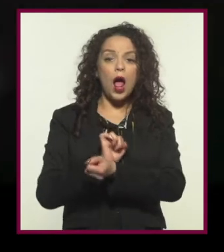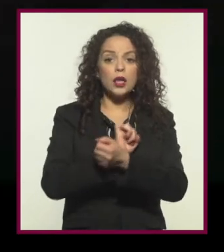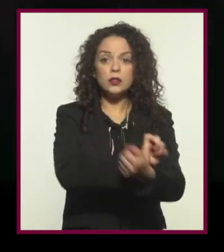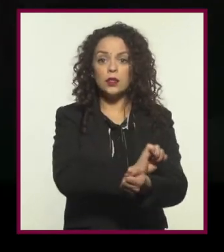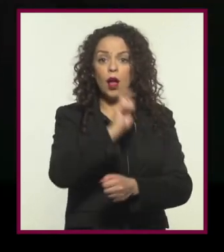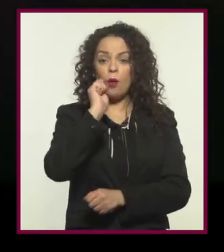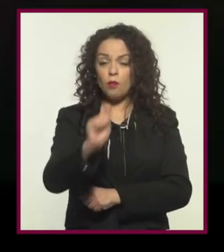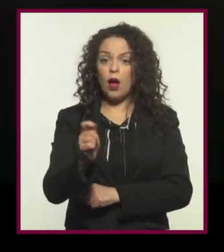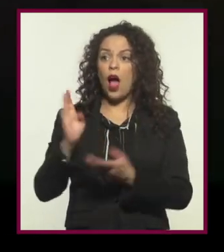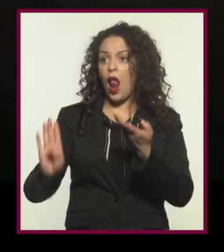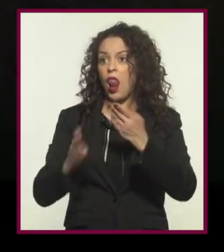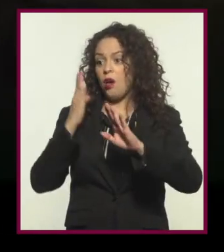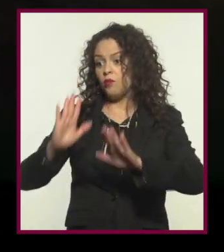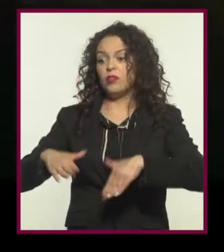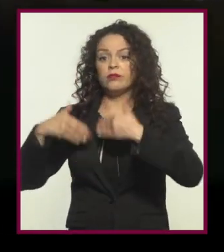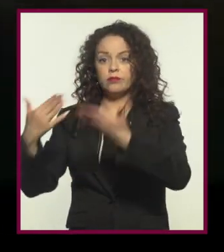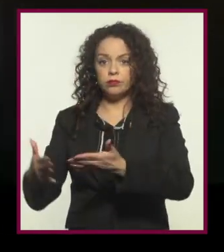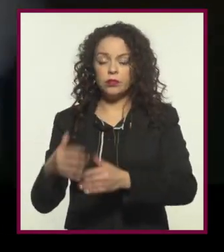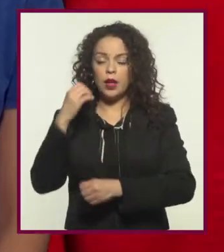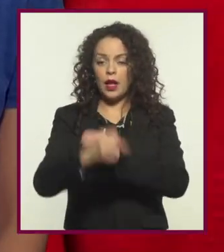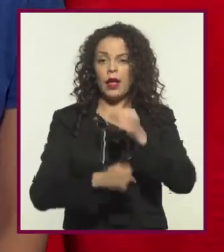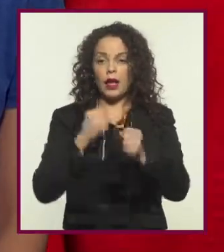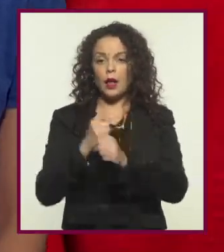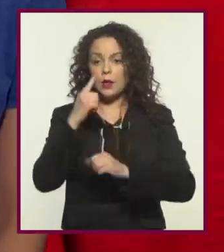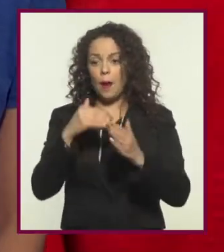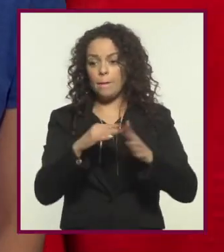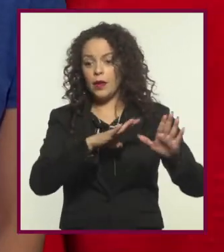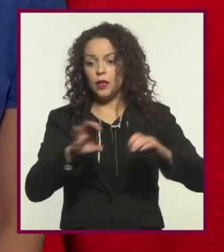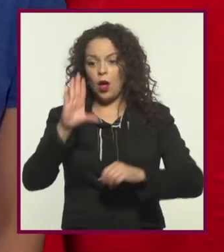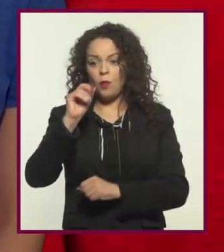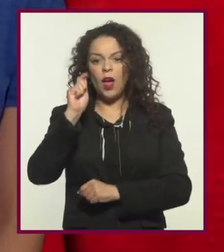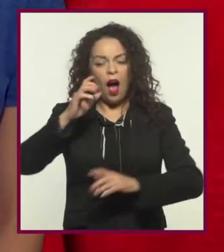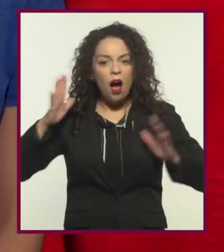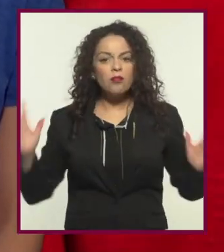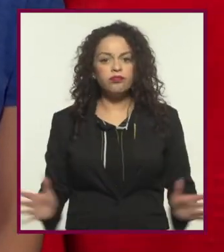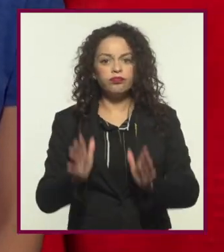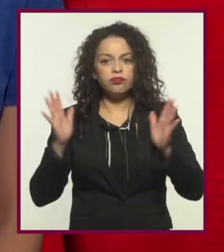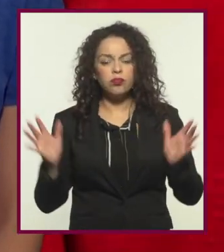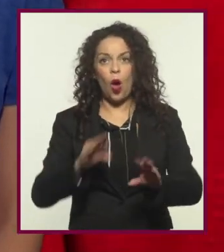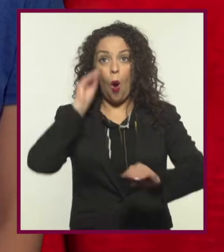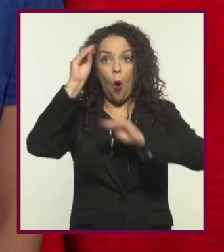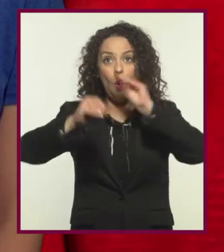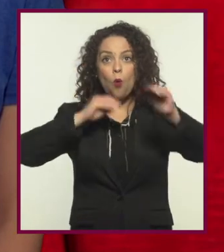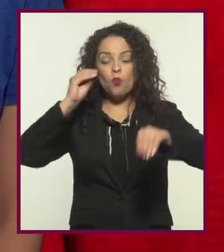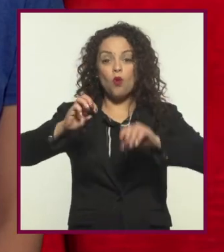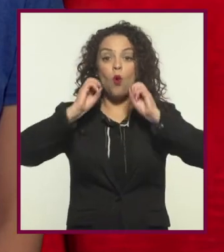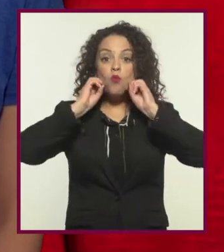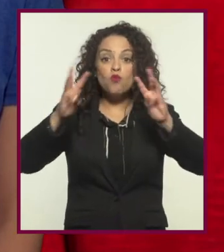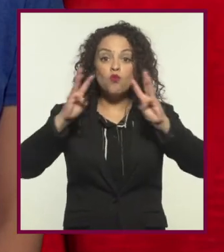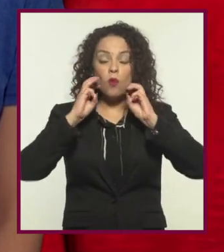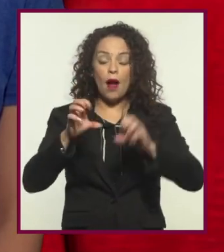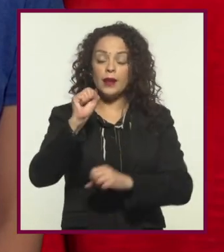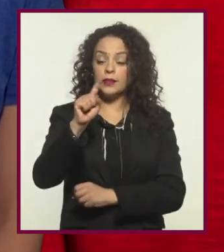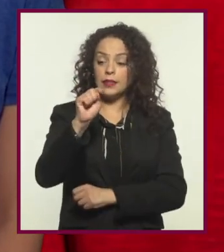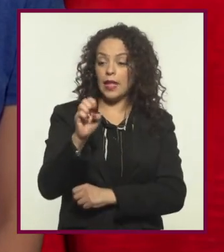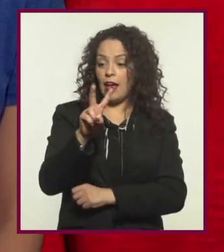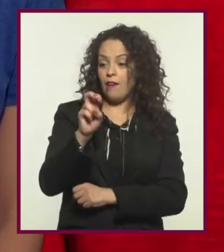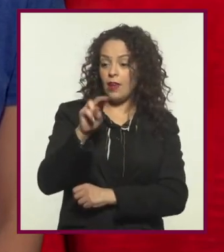replicantes, que son esclavos en las colonias del mundo exterior. Los años 90 estuvieron marcados por el impulso de los efectos especiales.